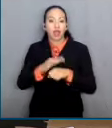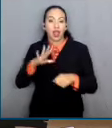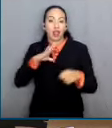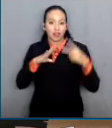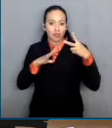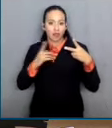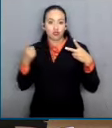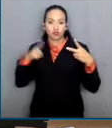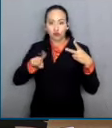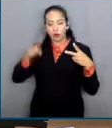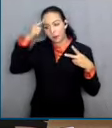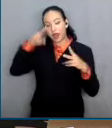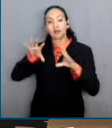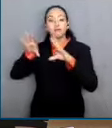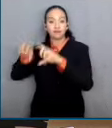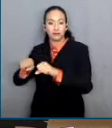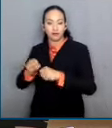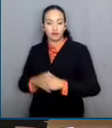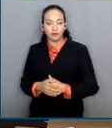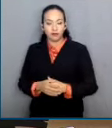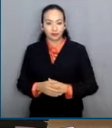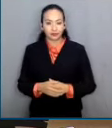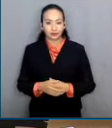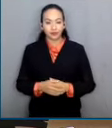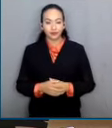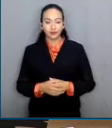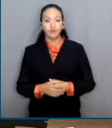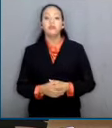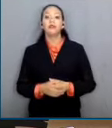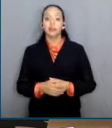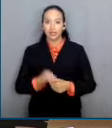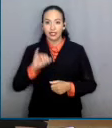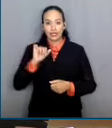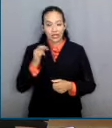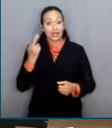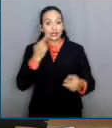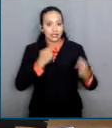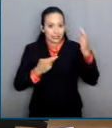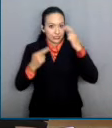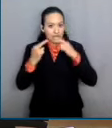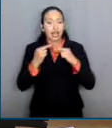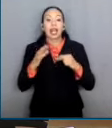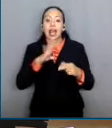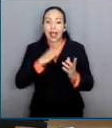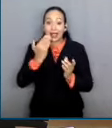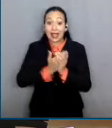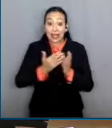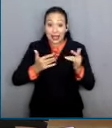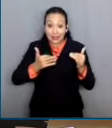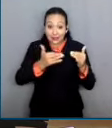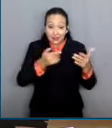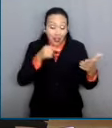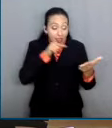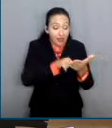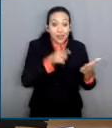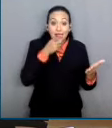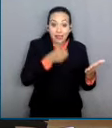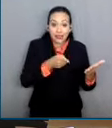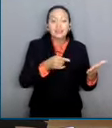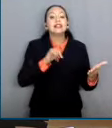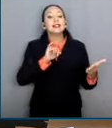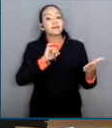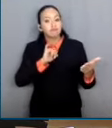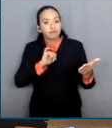criterio también se acredita, ya que existen en el expediente constancias de la que se advierte